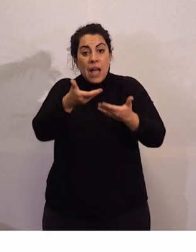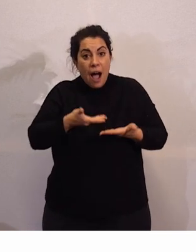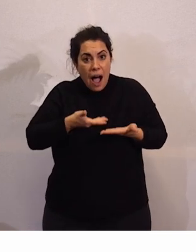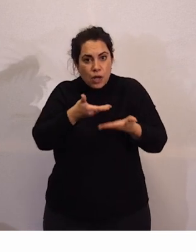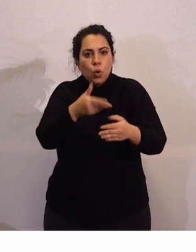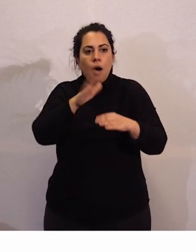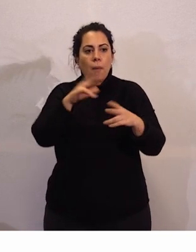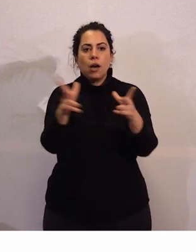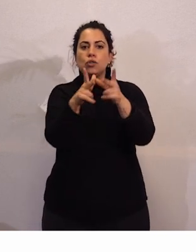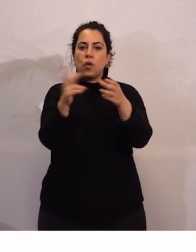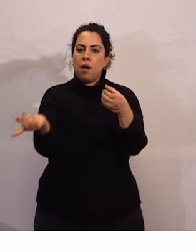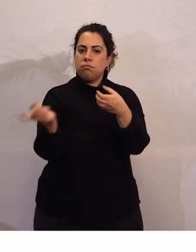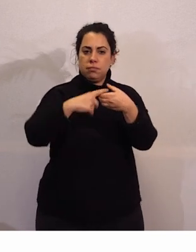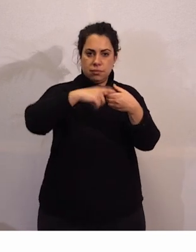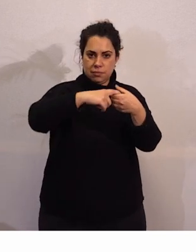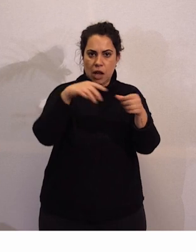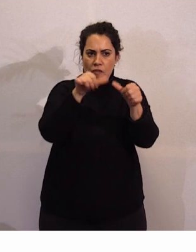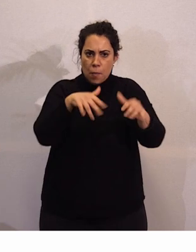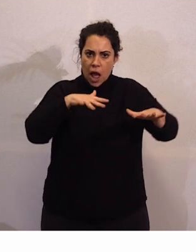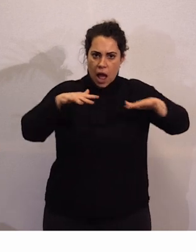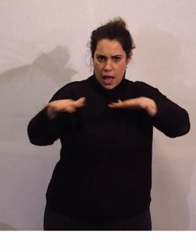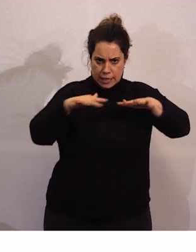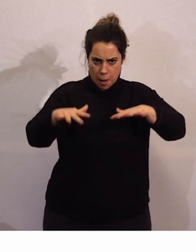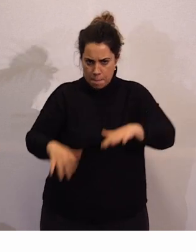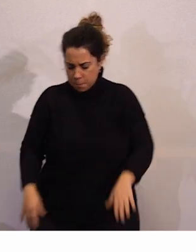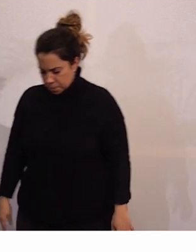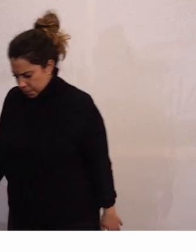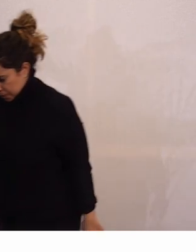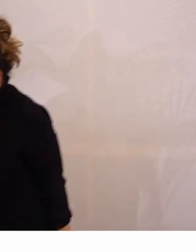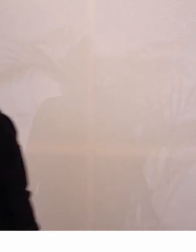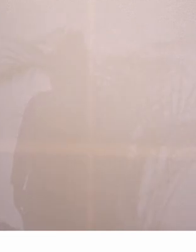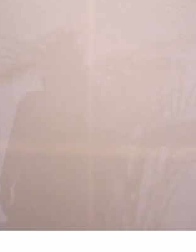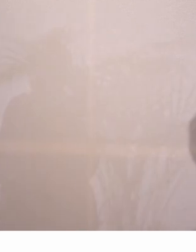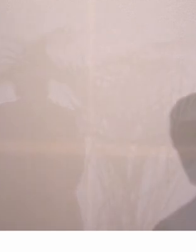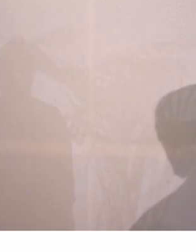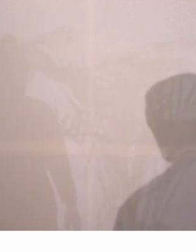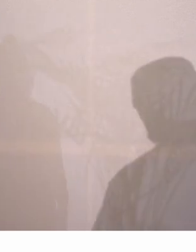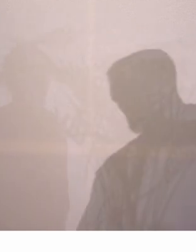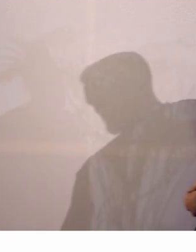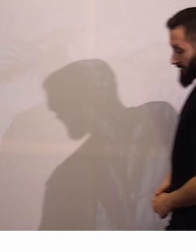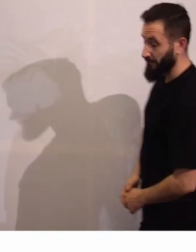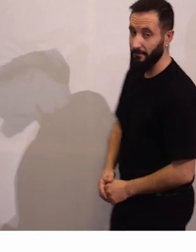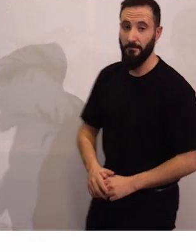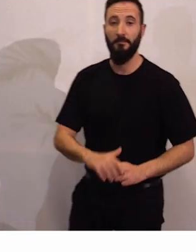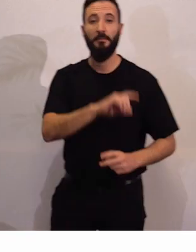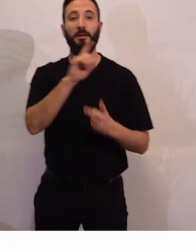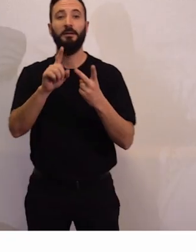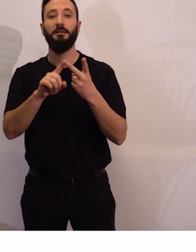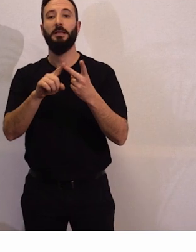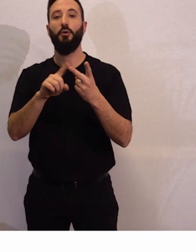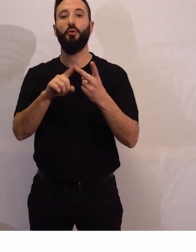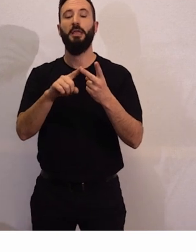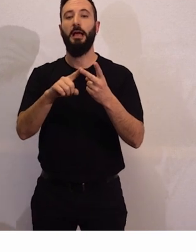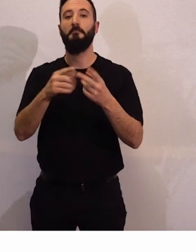poder participar en la sociedad de manera más activa. Y la segunda es poder ayudar en la toma de